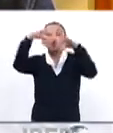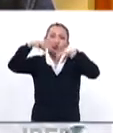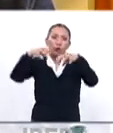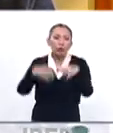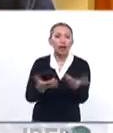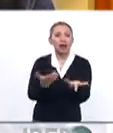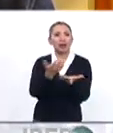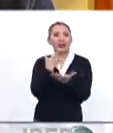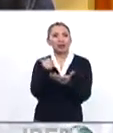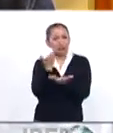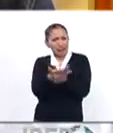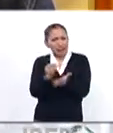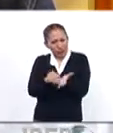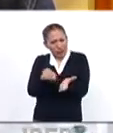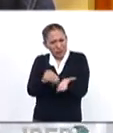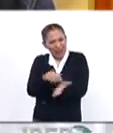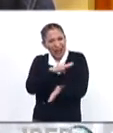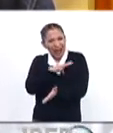pidiendo aún